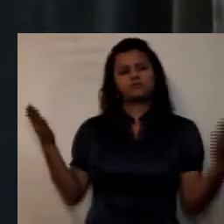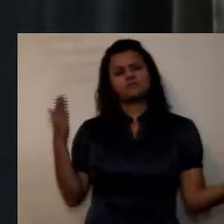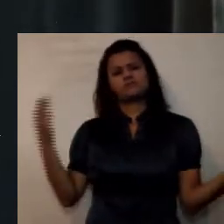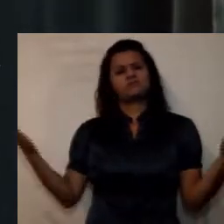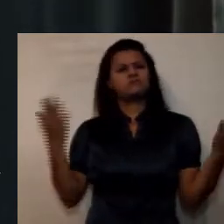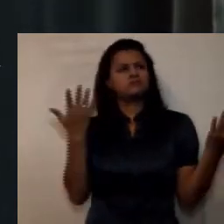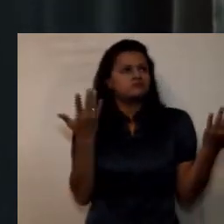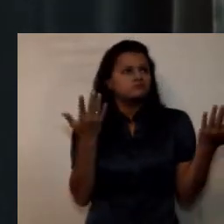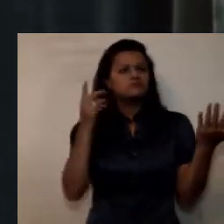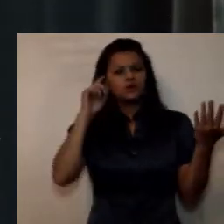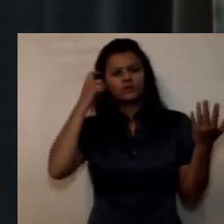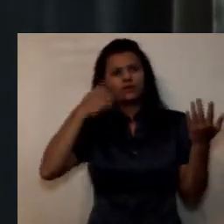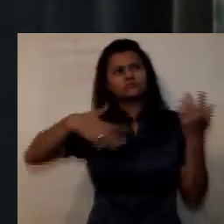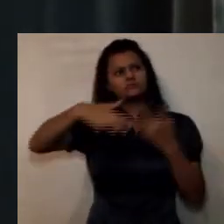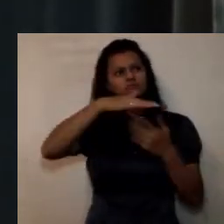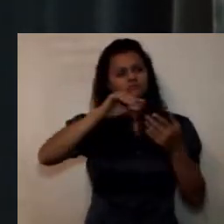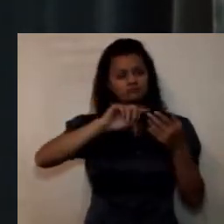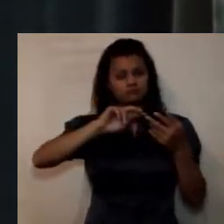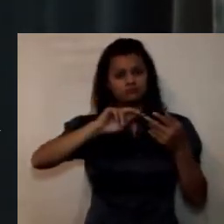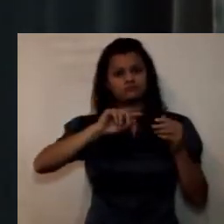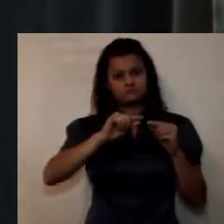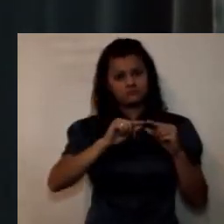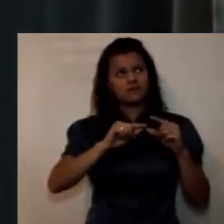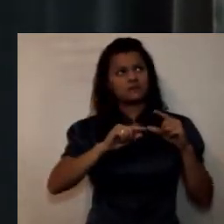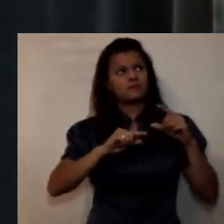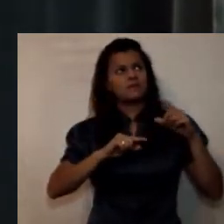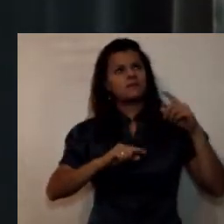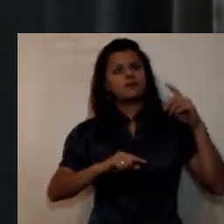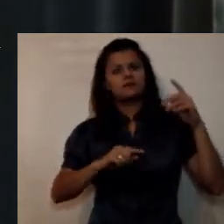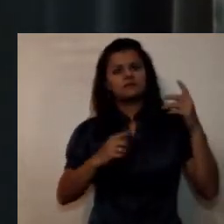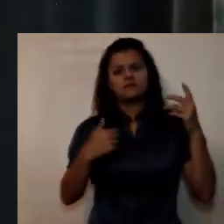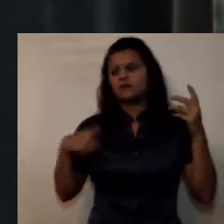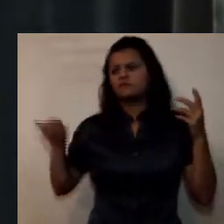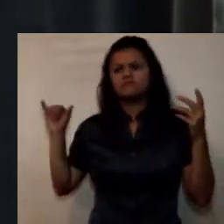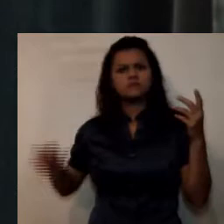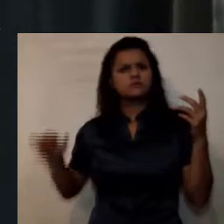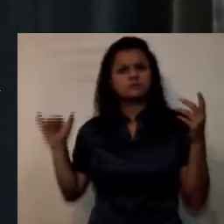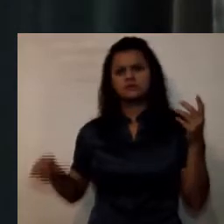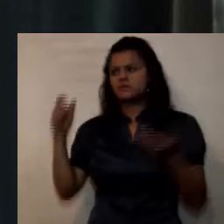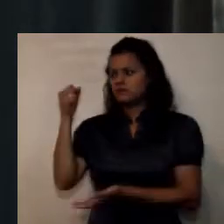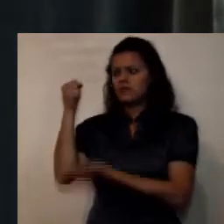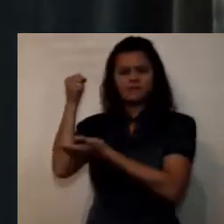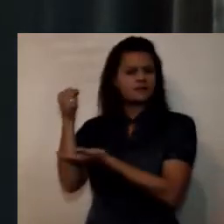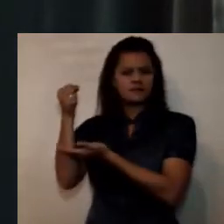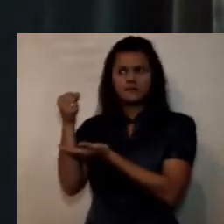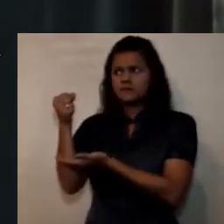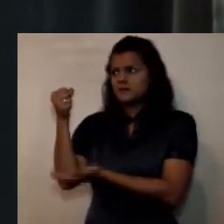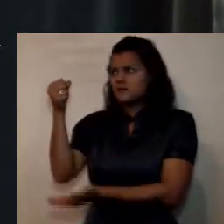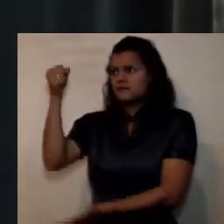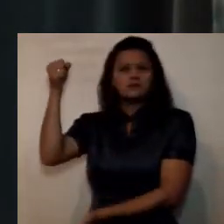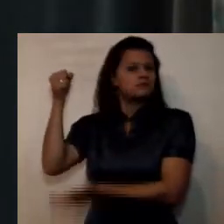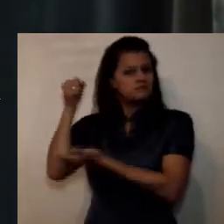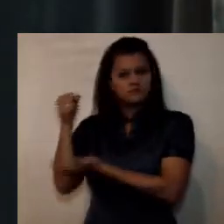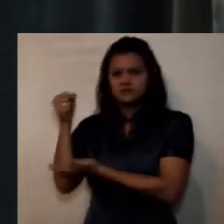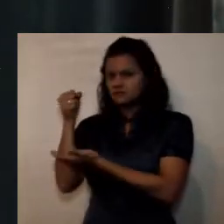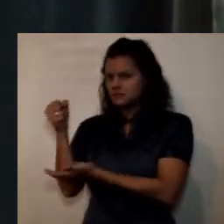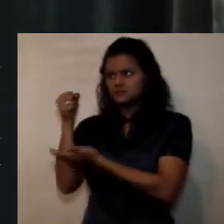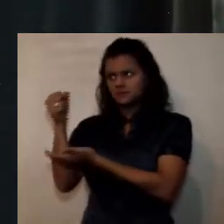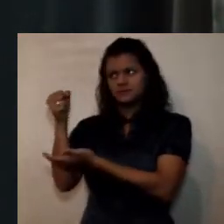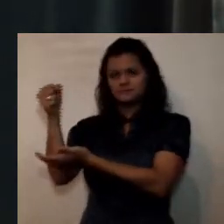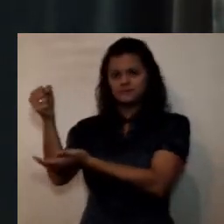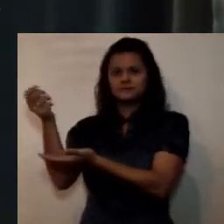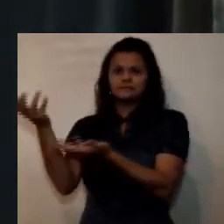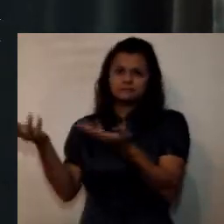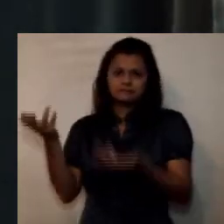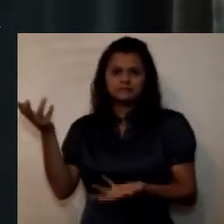precios digamos corrientes de ese presupuesto cada vez es menos que si usted mira el incremento contra el IPC pues el porcentaje real tiende a